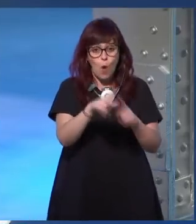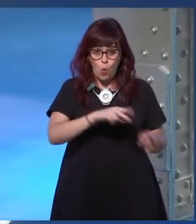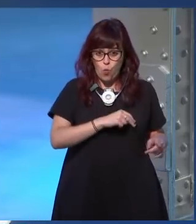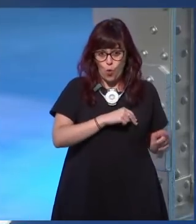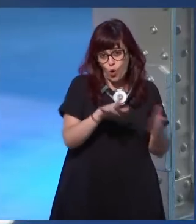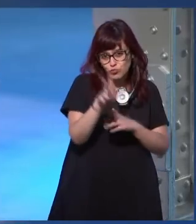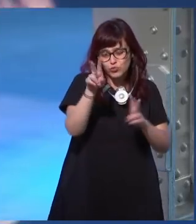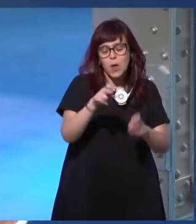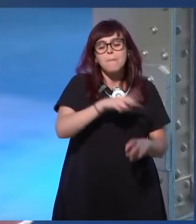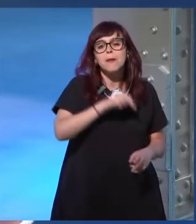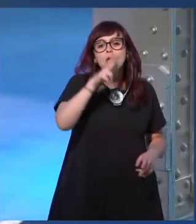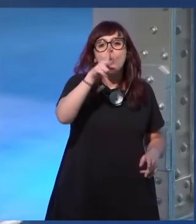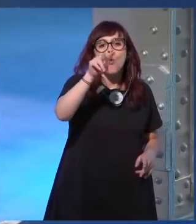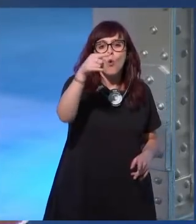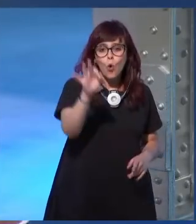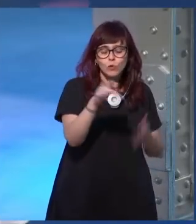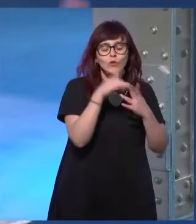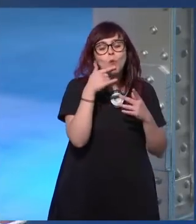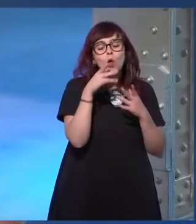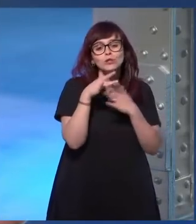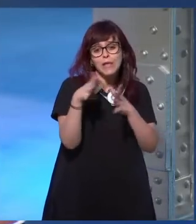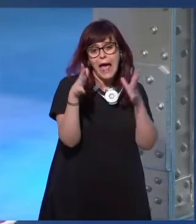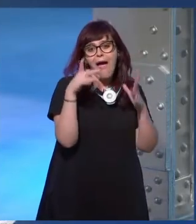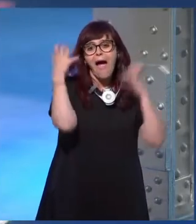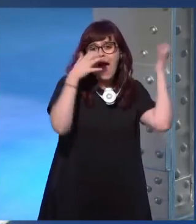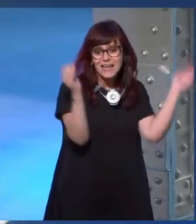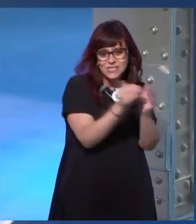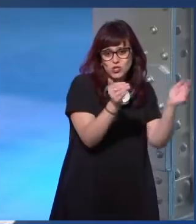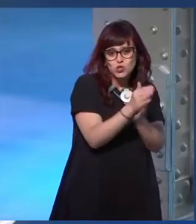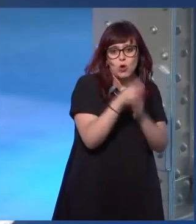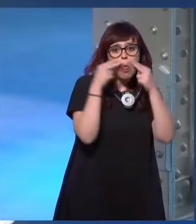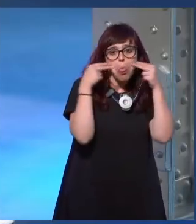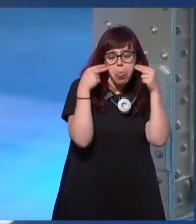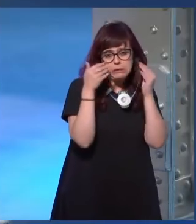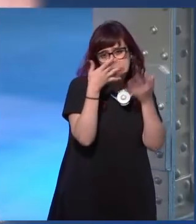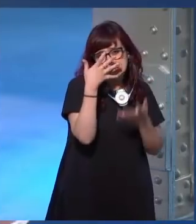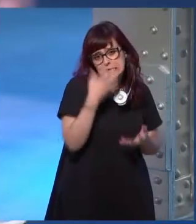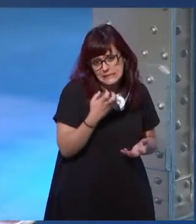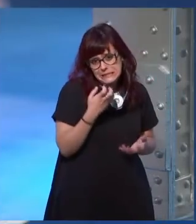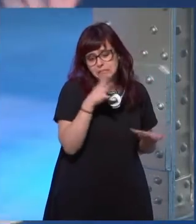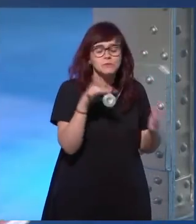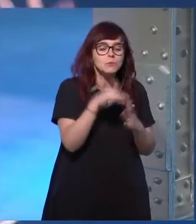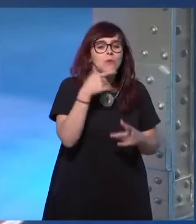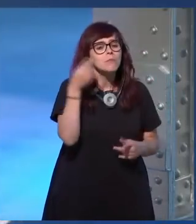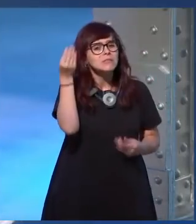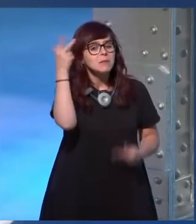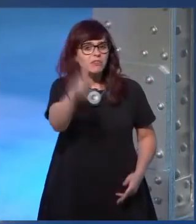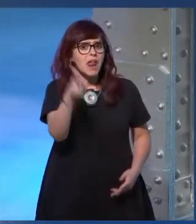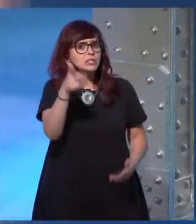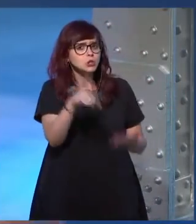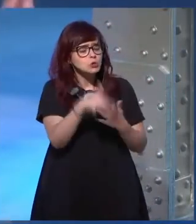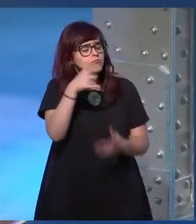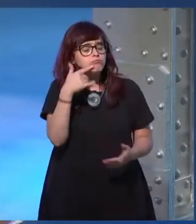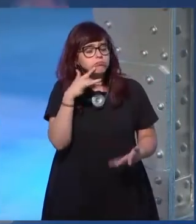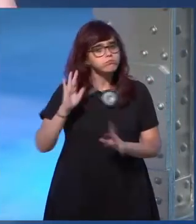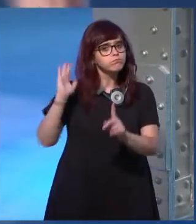pues seguramente empezó como un grupo de tíos que se sentían con sus derechos vulnerados y que